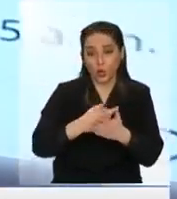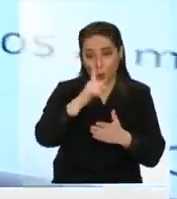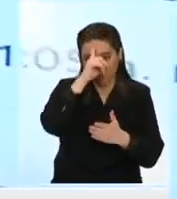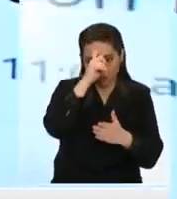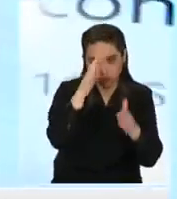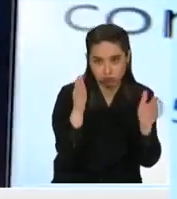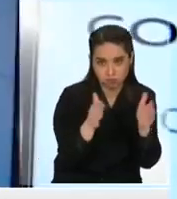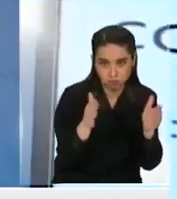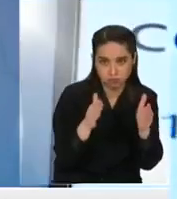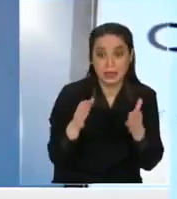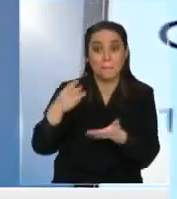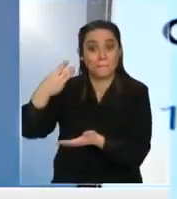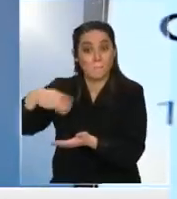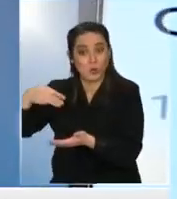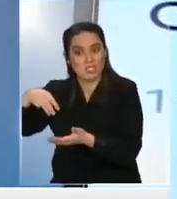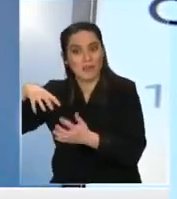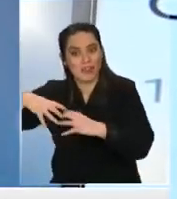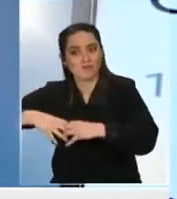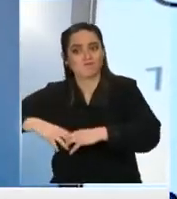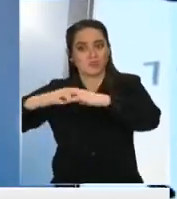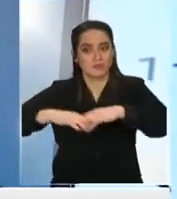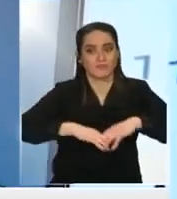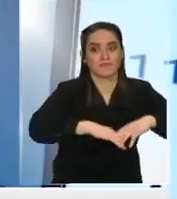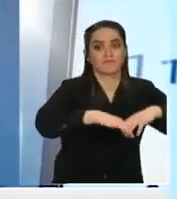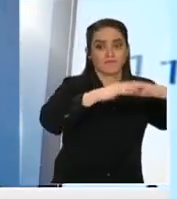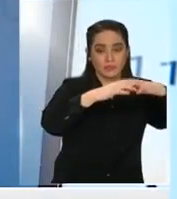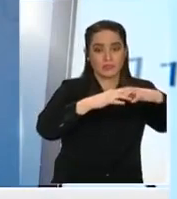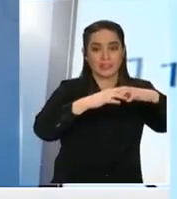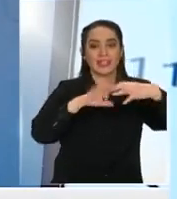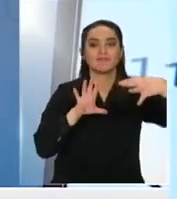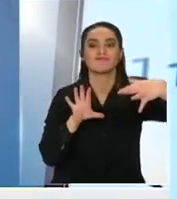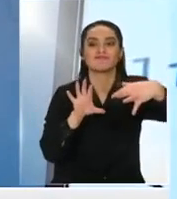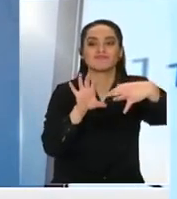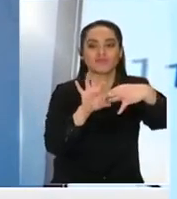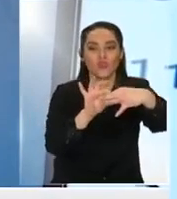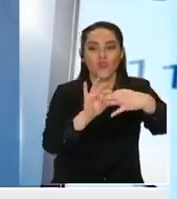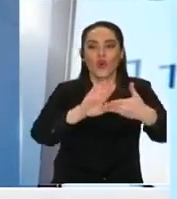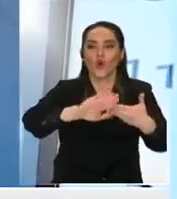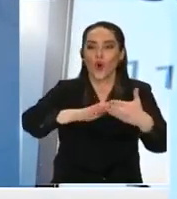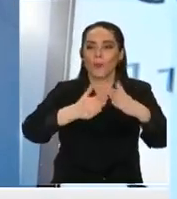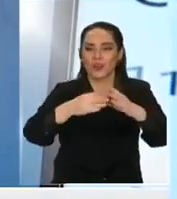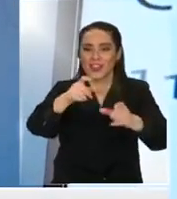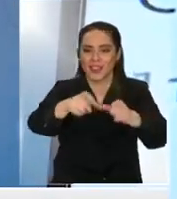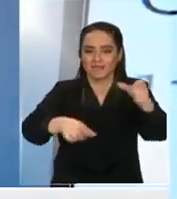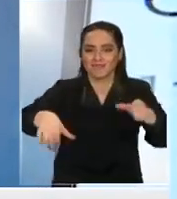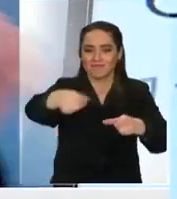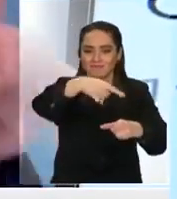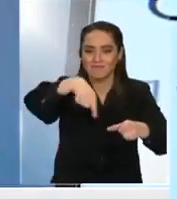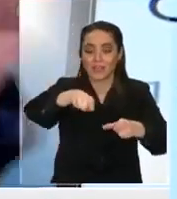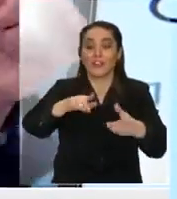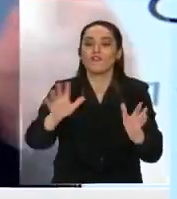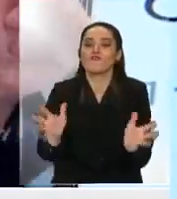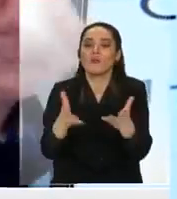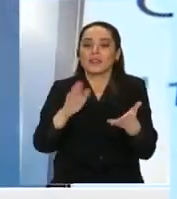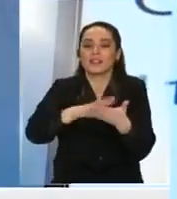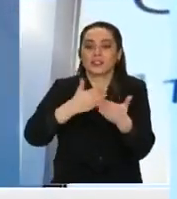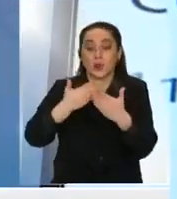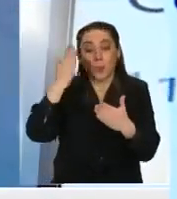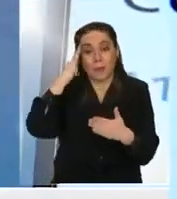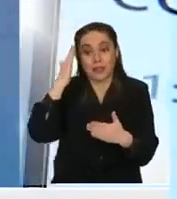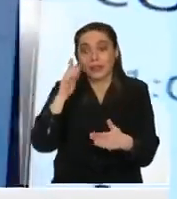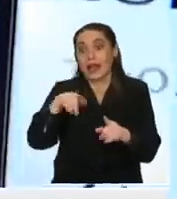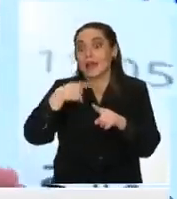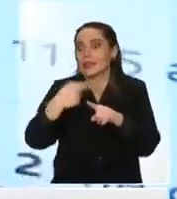locales mayor relación con la comunidad y fomentar de que la salud mental primero además quiero